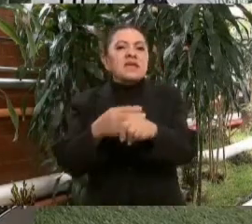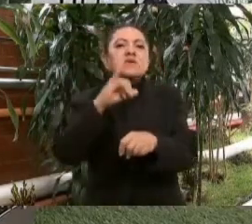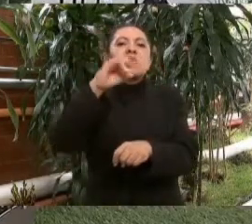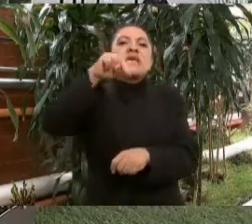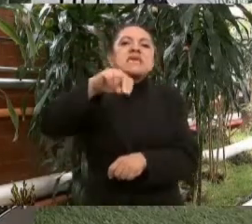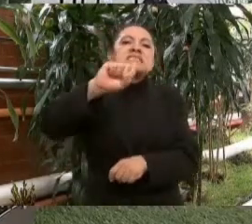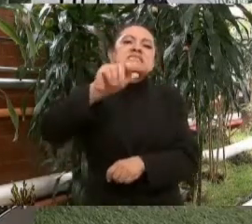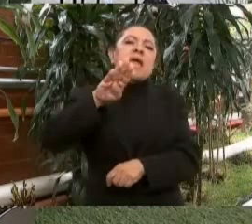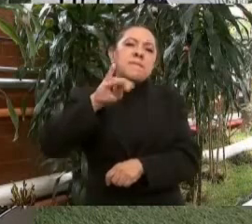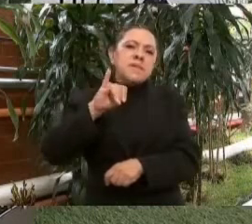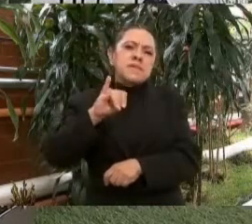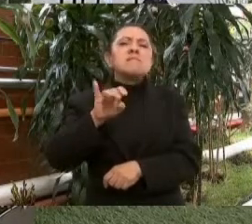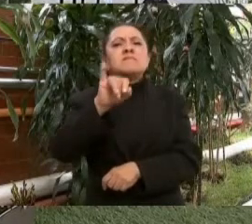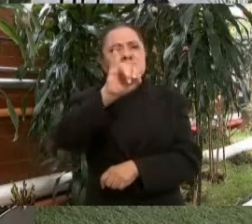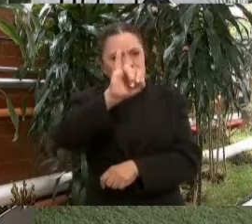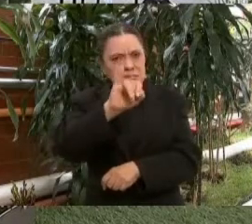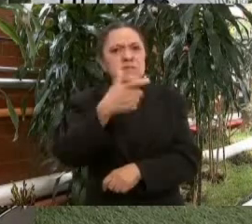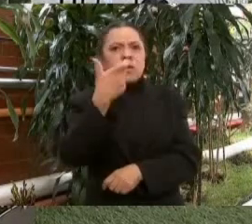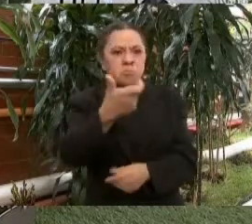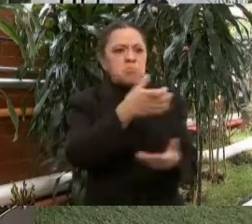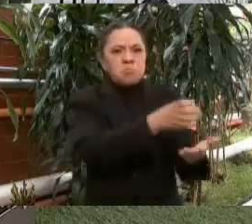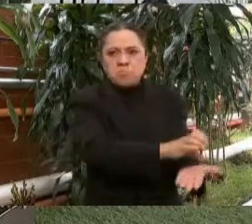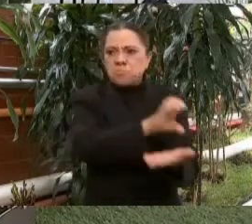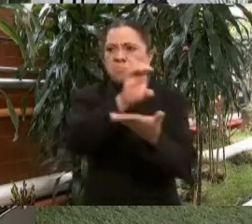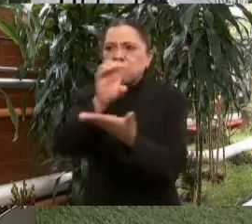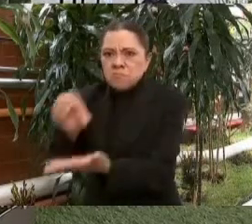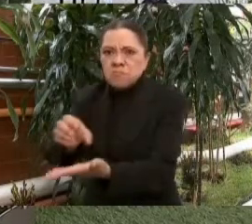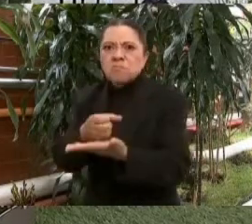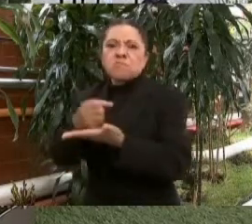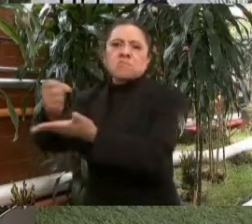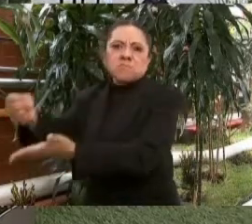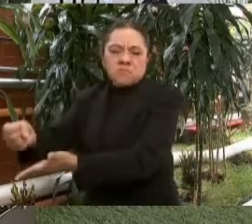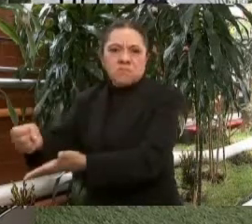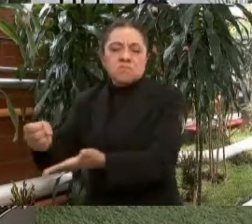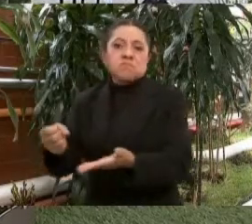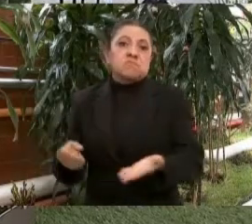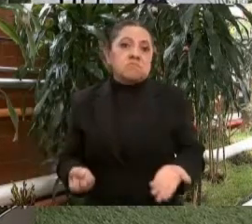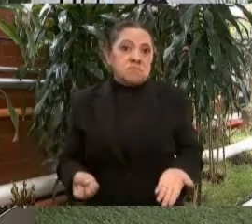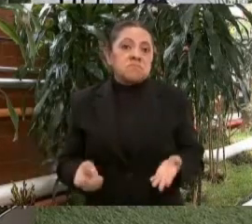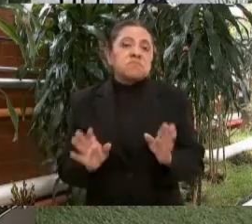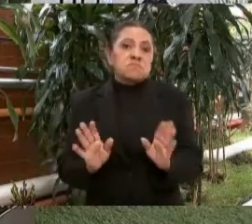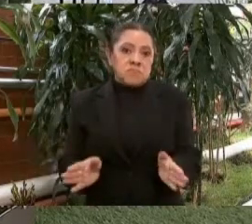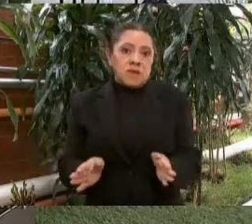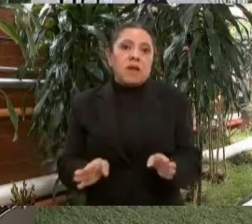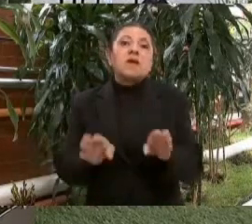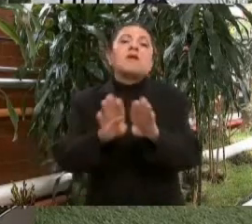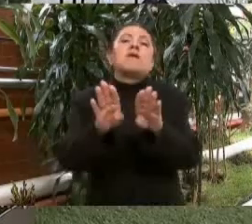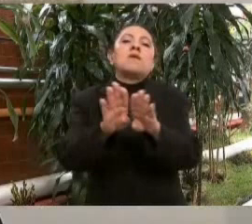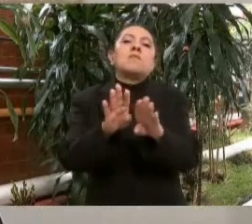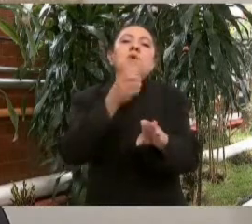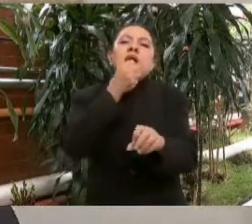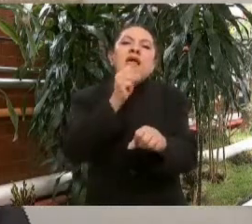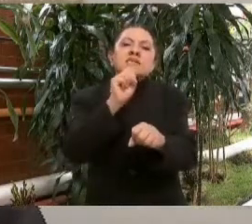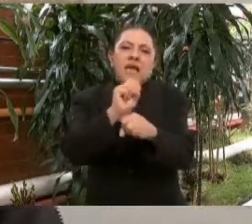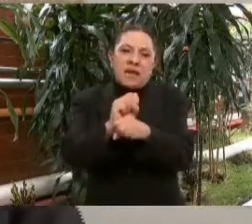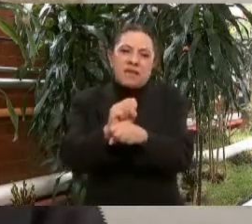los fondos tanto a Marina como a la Secretaría de la Defensa.